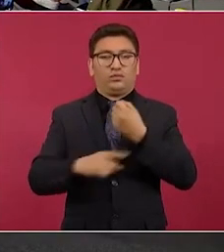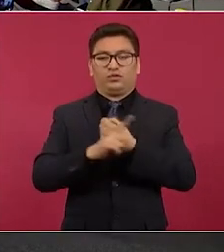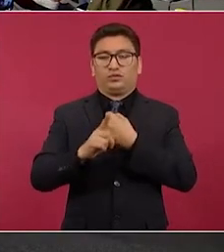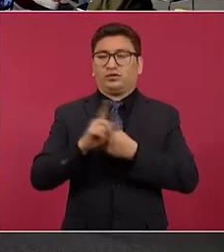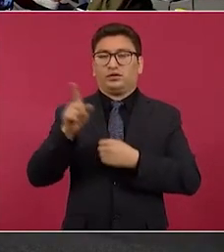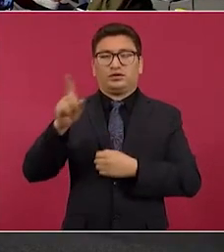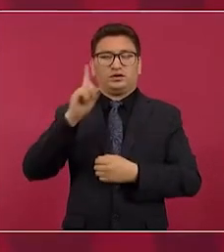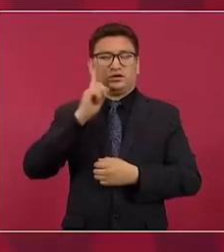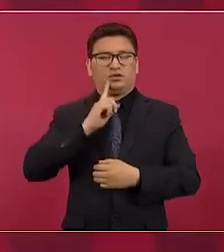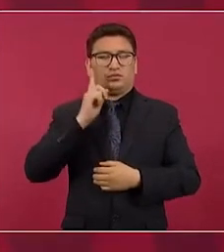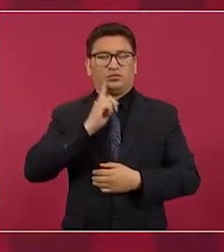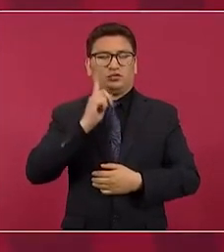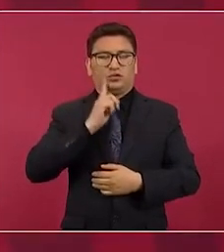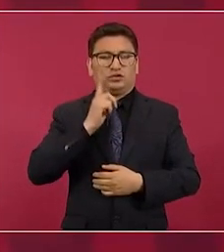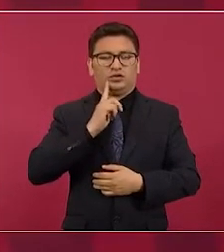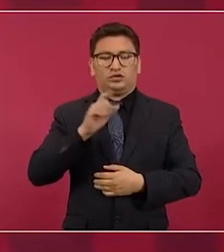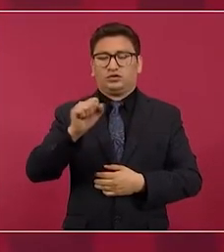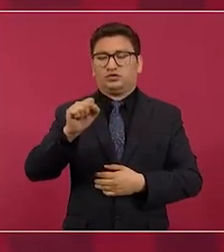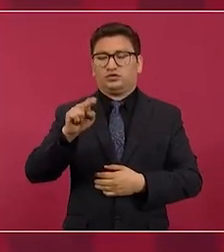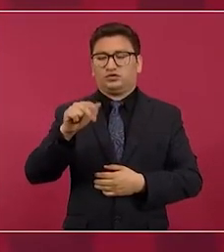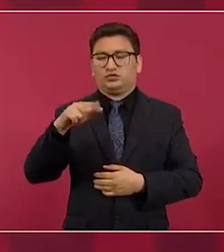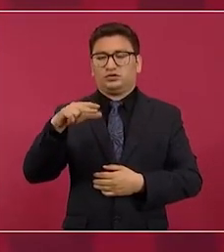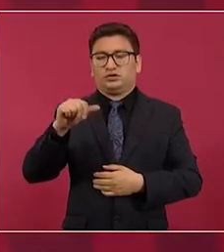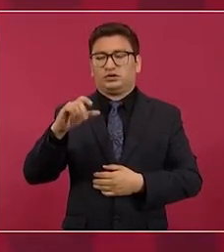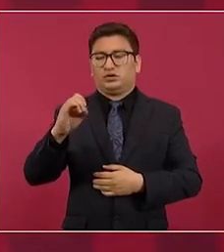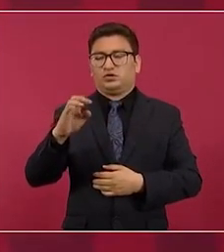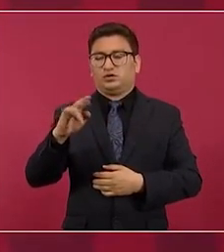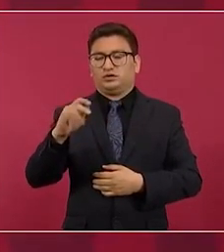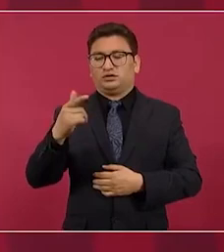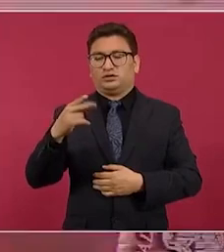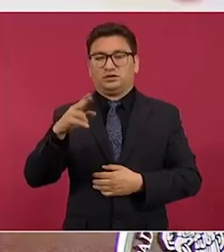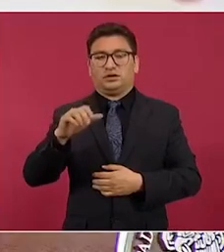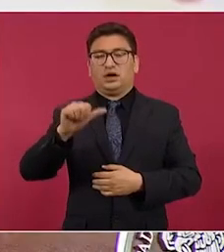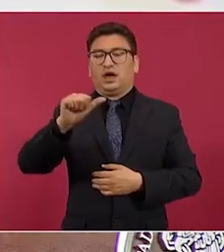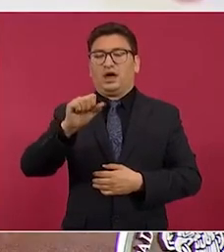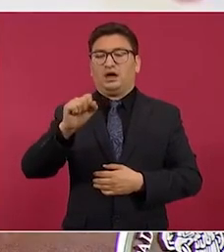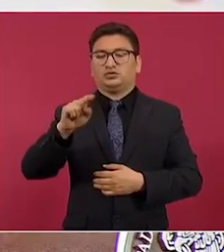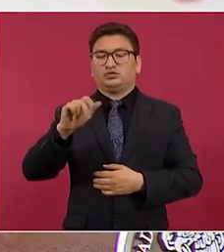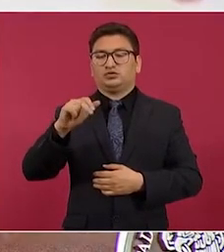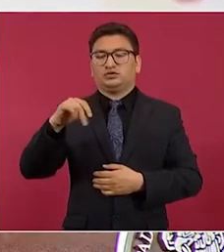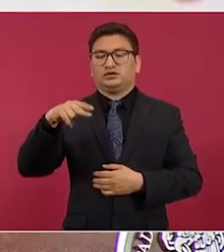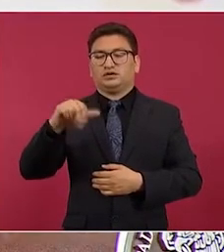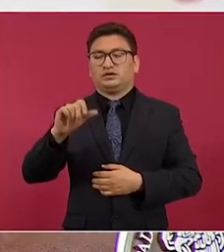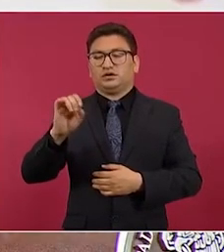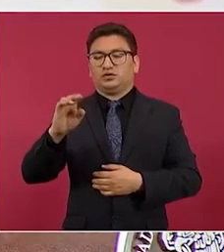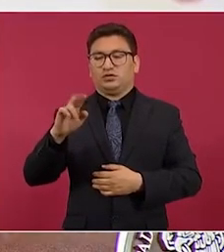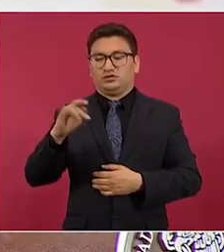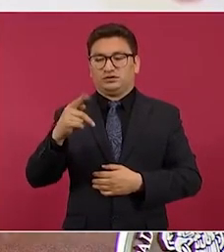Conductora Susana Urestigui, Azucena Urestigui,